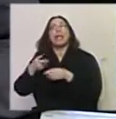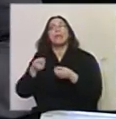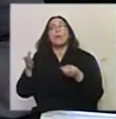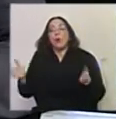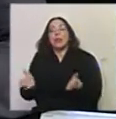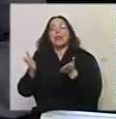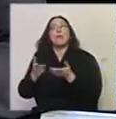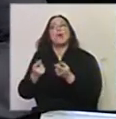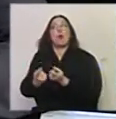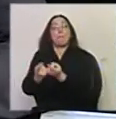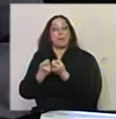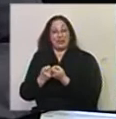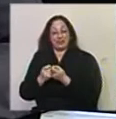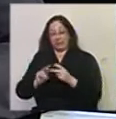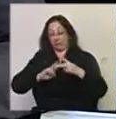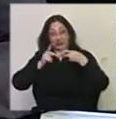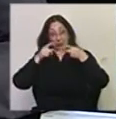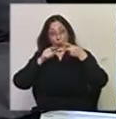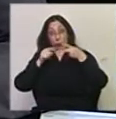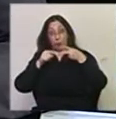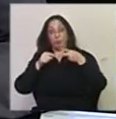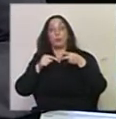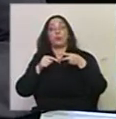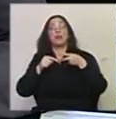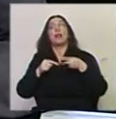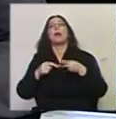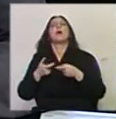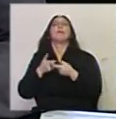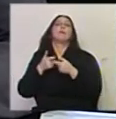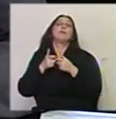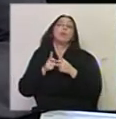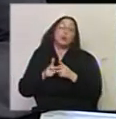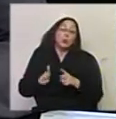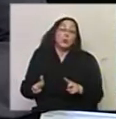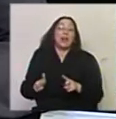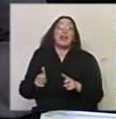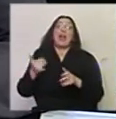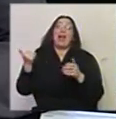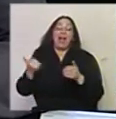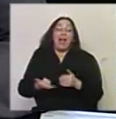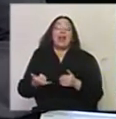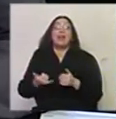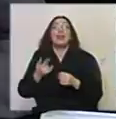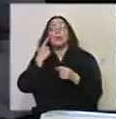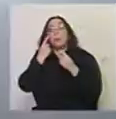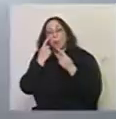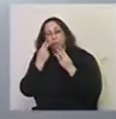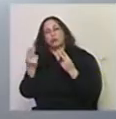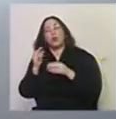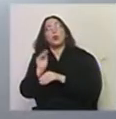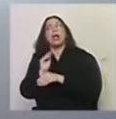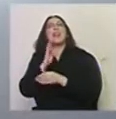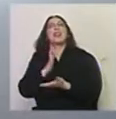necesarios. En segundo término, afortunadamente también, cada vez más, percibimos la cultura como un derecho humano